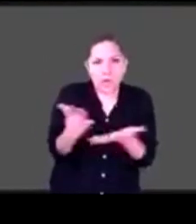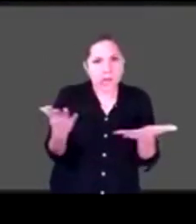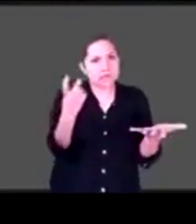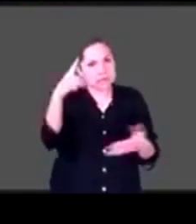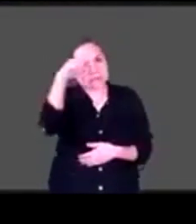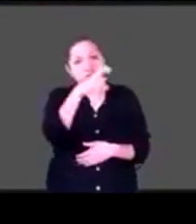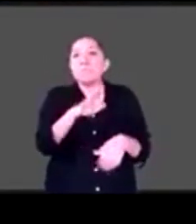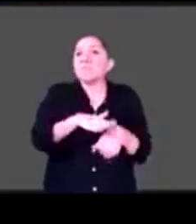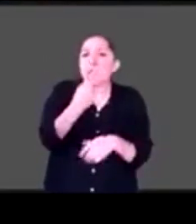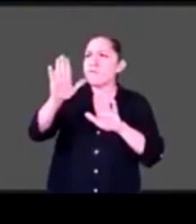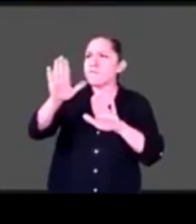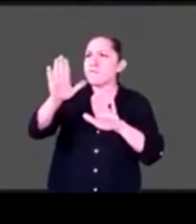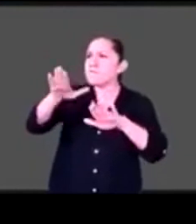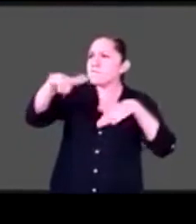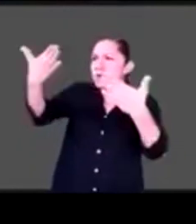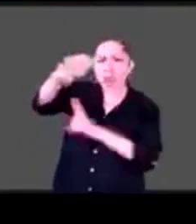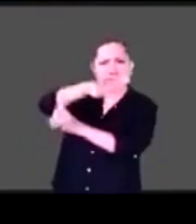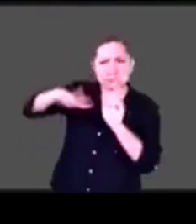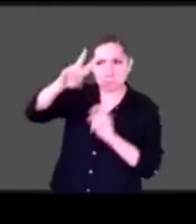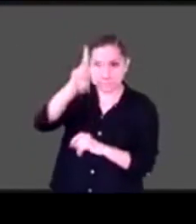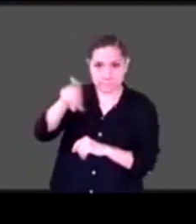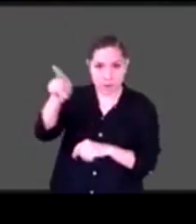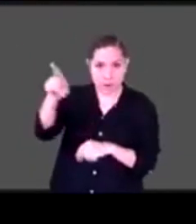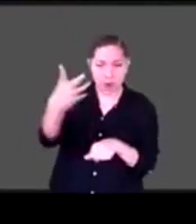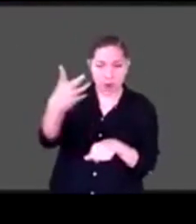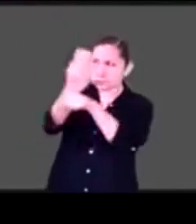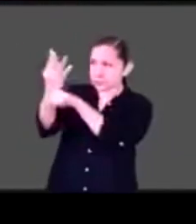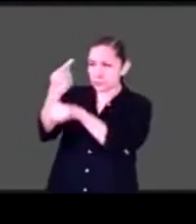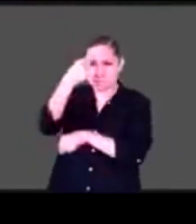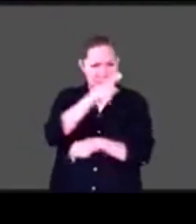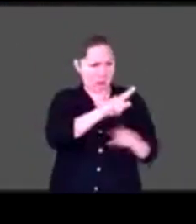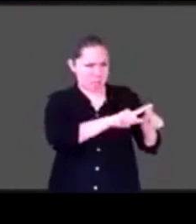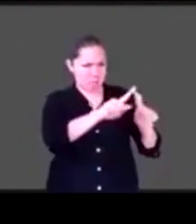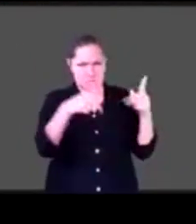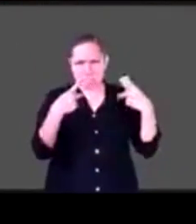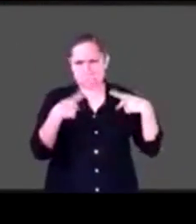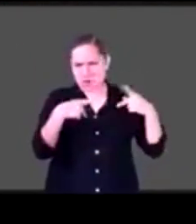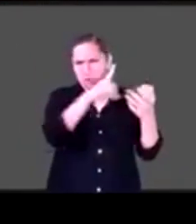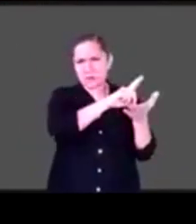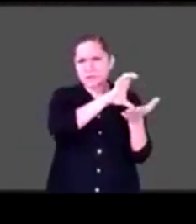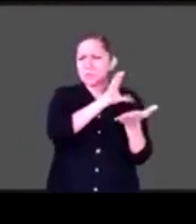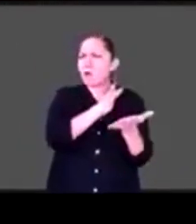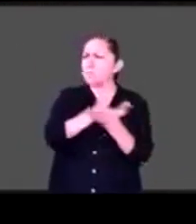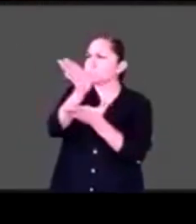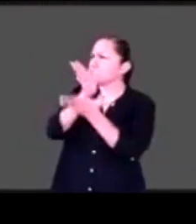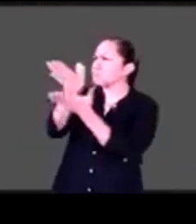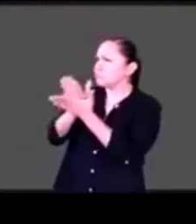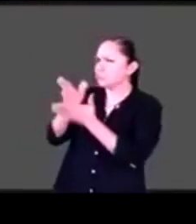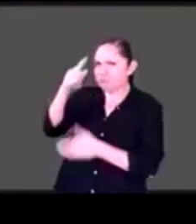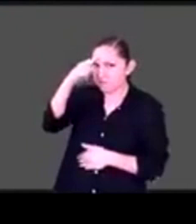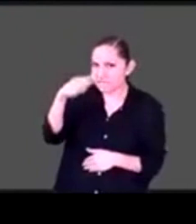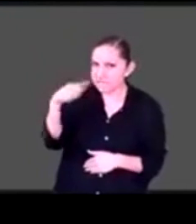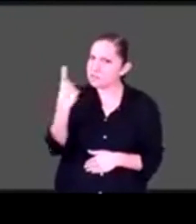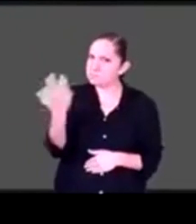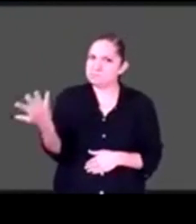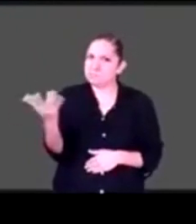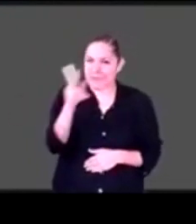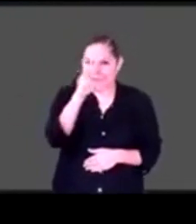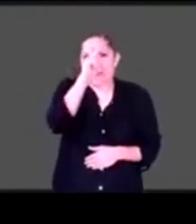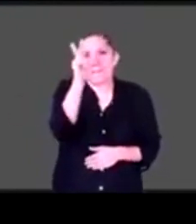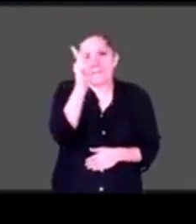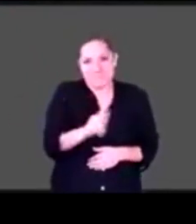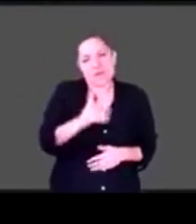personas con cualquier discapacidad. Y en este caso, concretamente, pues hablo de la discapacidad visual, ¿no? Donde cuando vas a una tienda